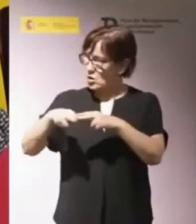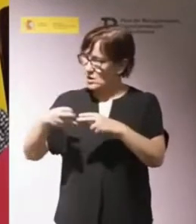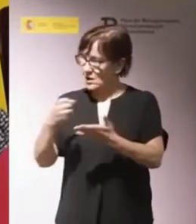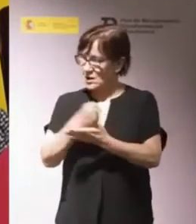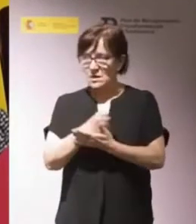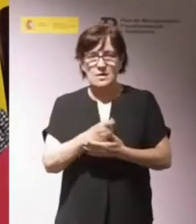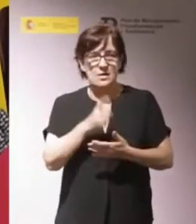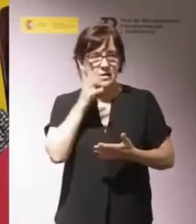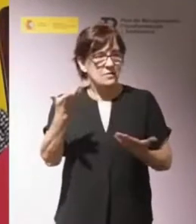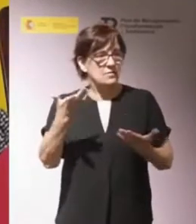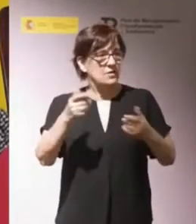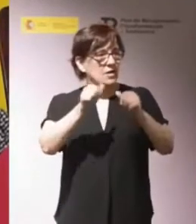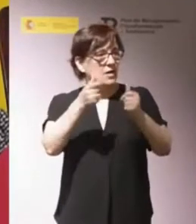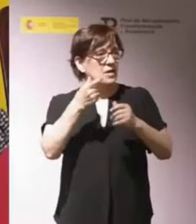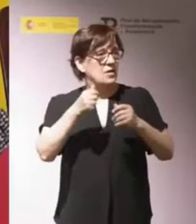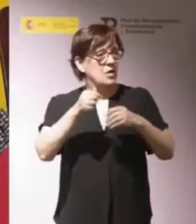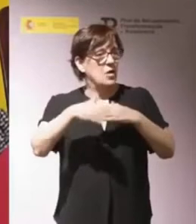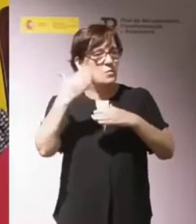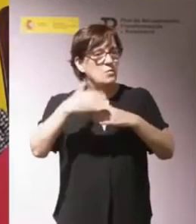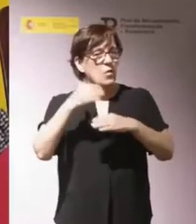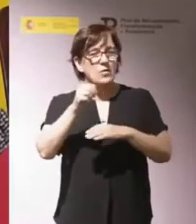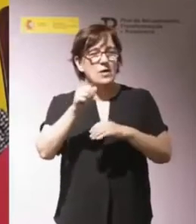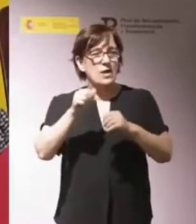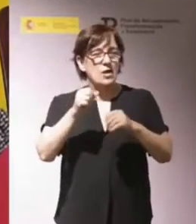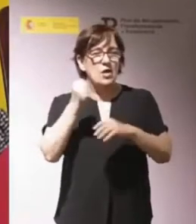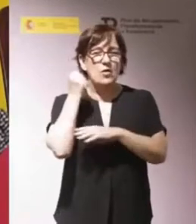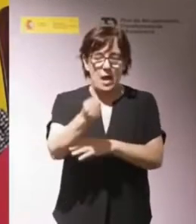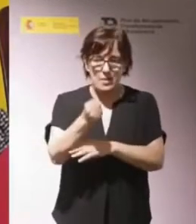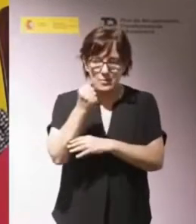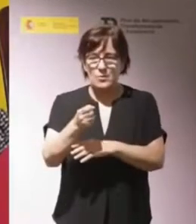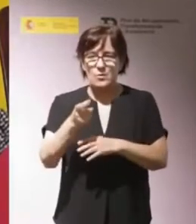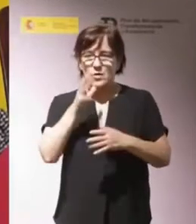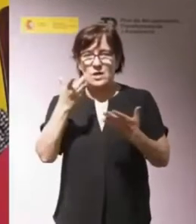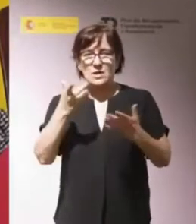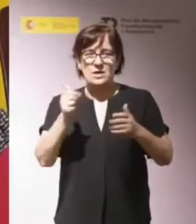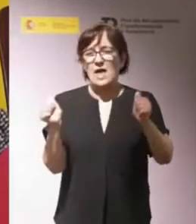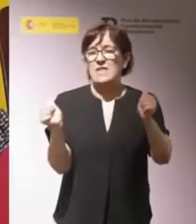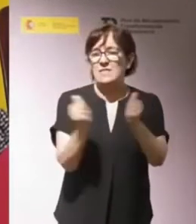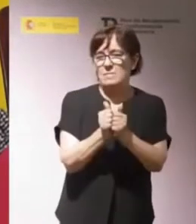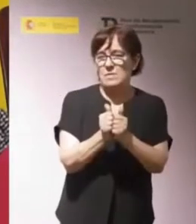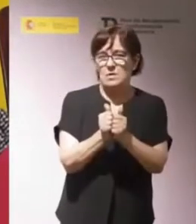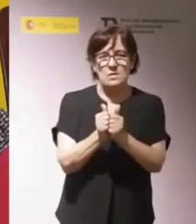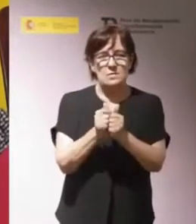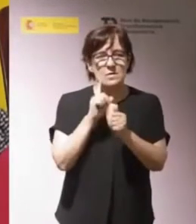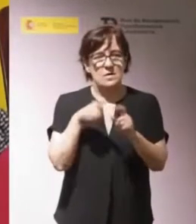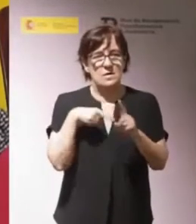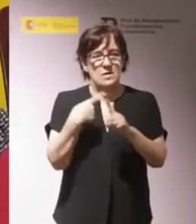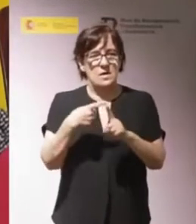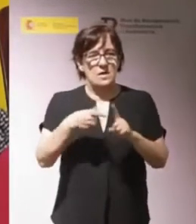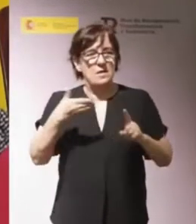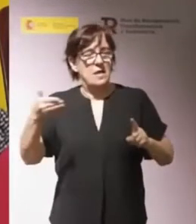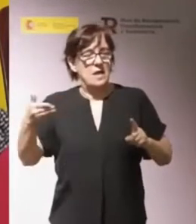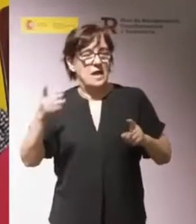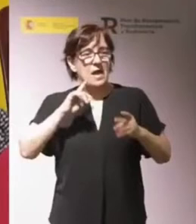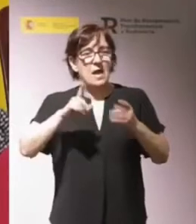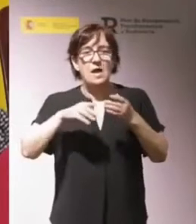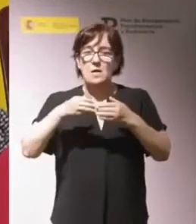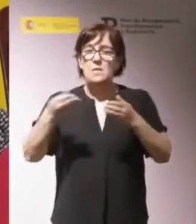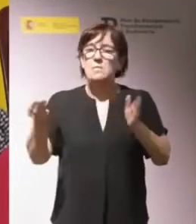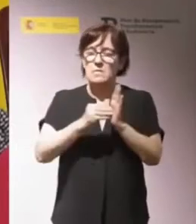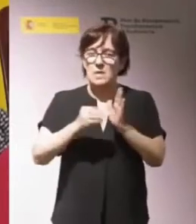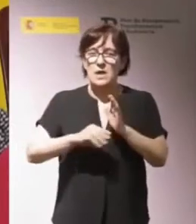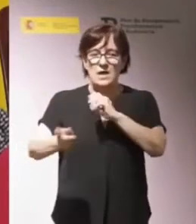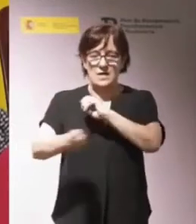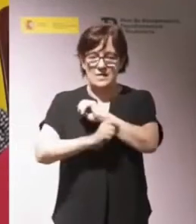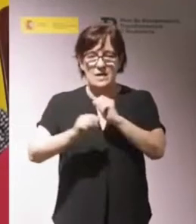La revisión del modelo de apoyo y cuidados que ha supuesto el plan de choque de dependencia parece que va orientado a futuras estrategias que apuestan por